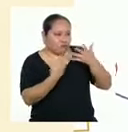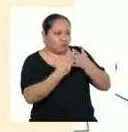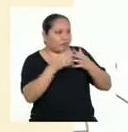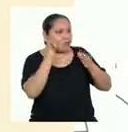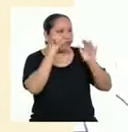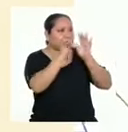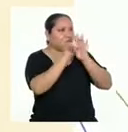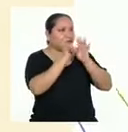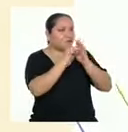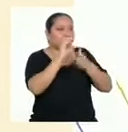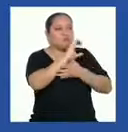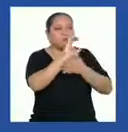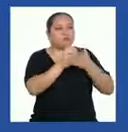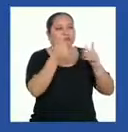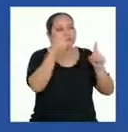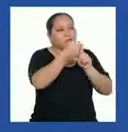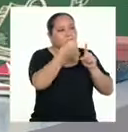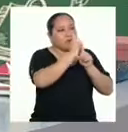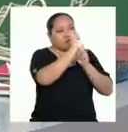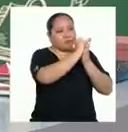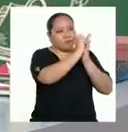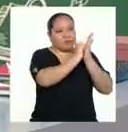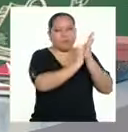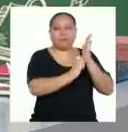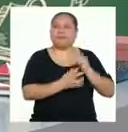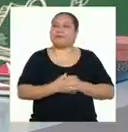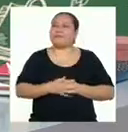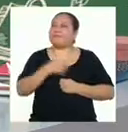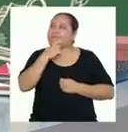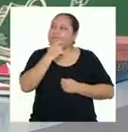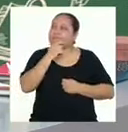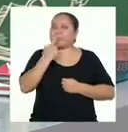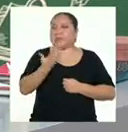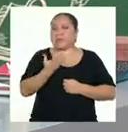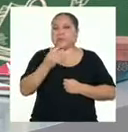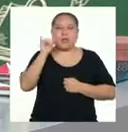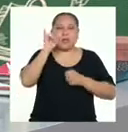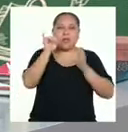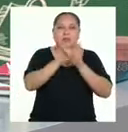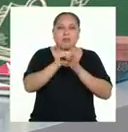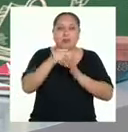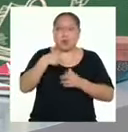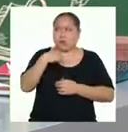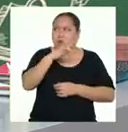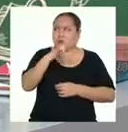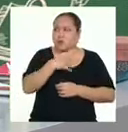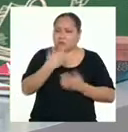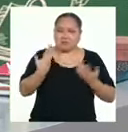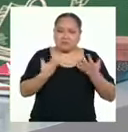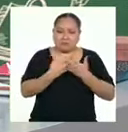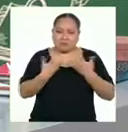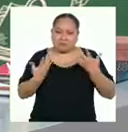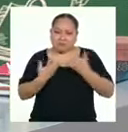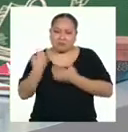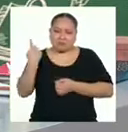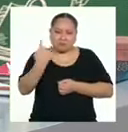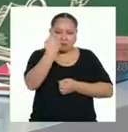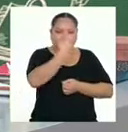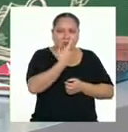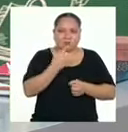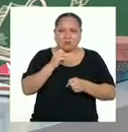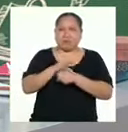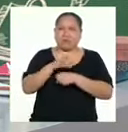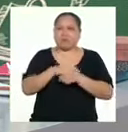propósito y características del texto. Bueno, me parece que las imágenes que usé corresponden bien a las recomendaciones.